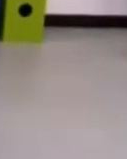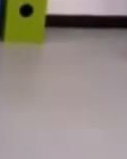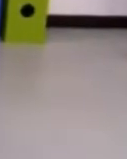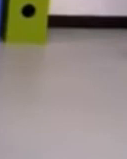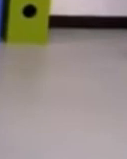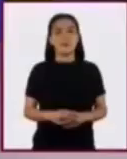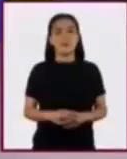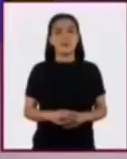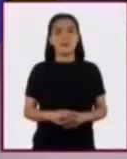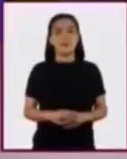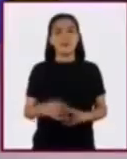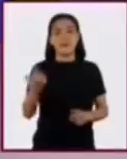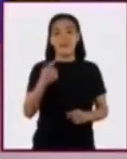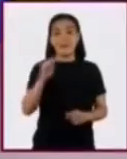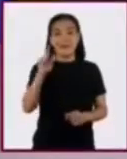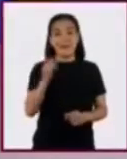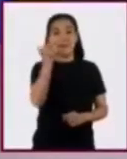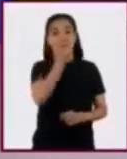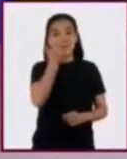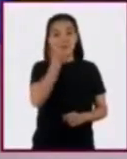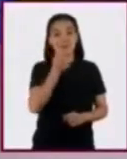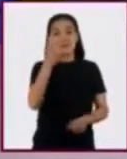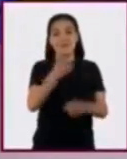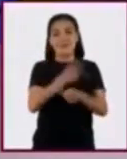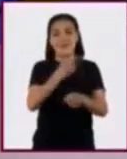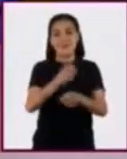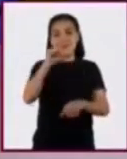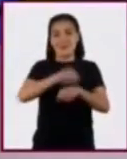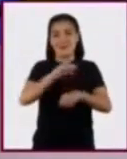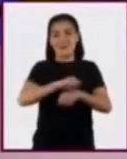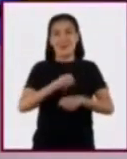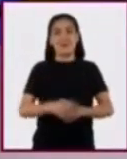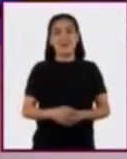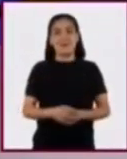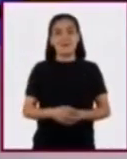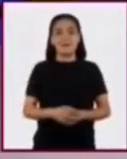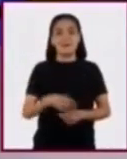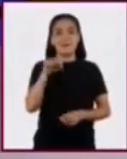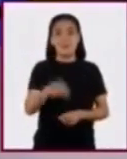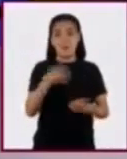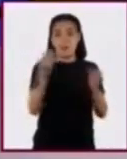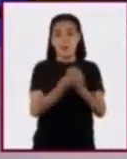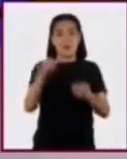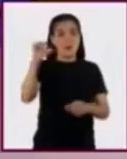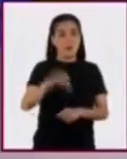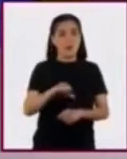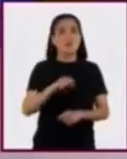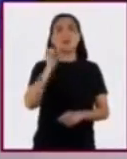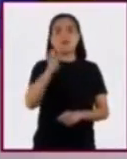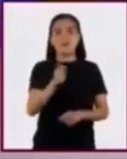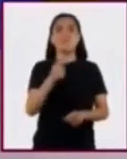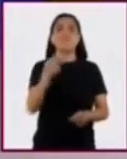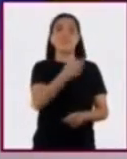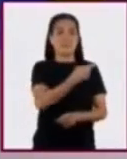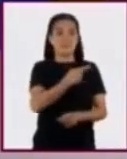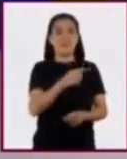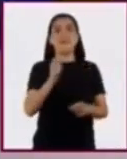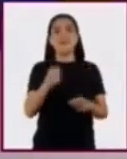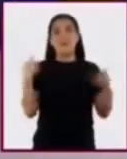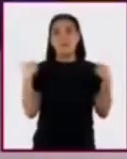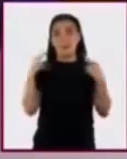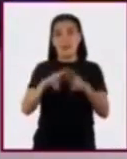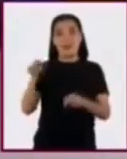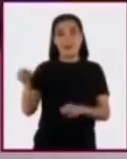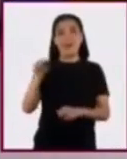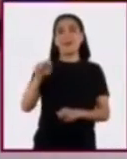¿Qué tal alumnas y alumnos de segundo grado de secundaria? En la sesión de hoy estaremos con ustedes la maestra